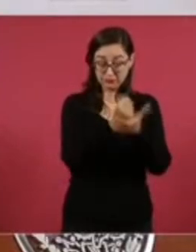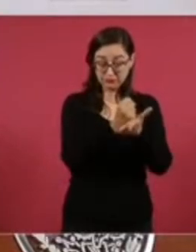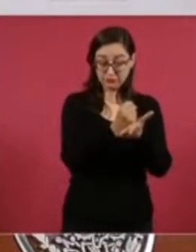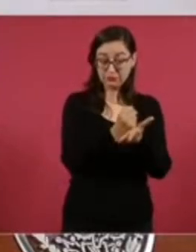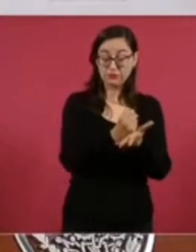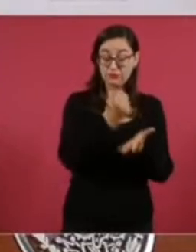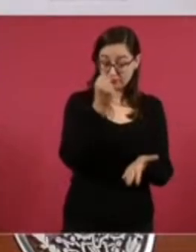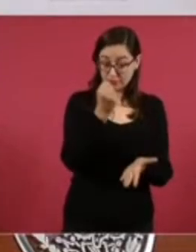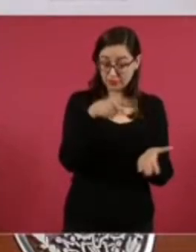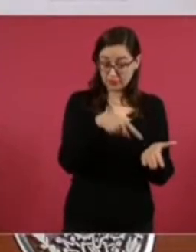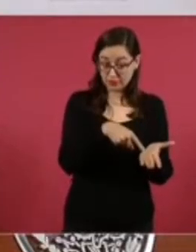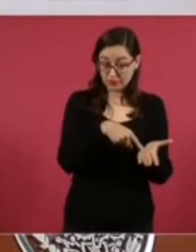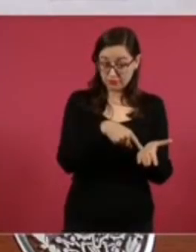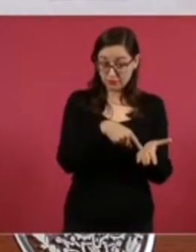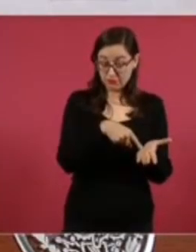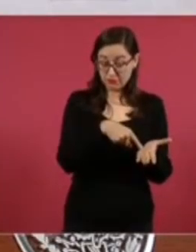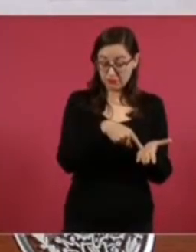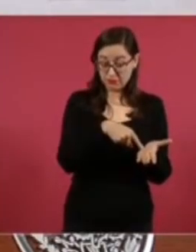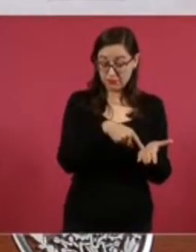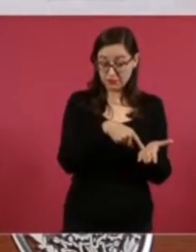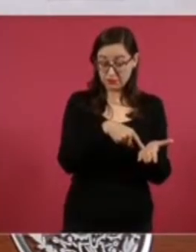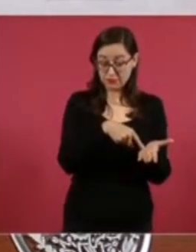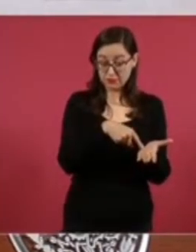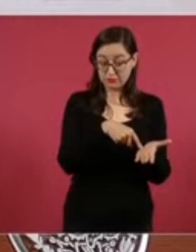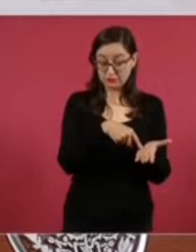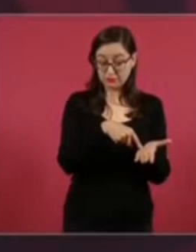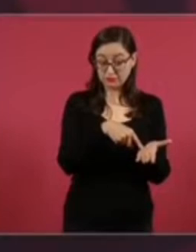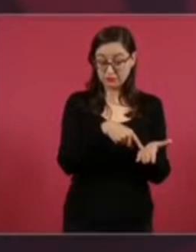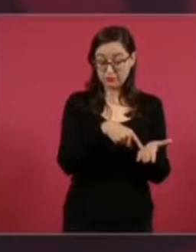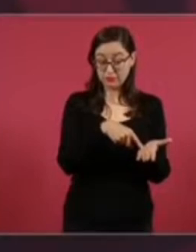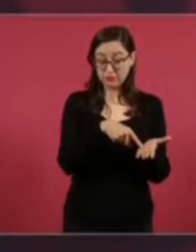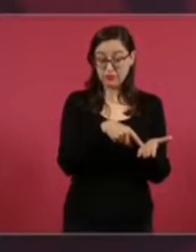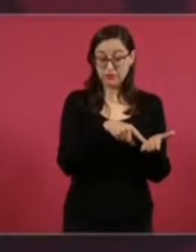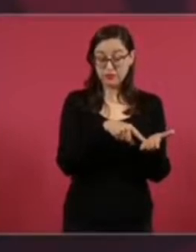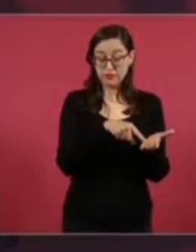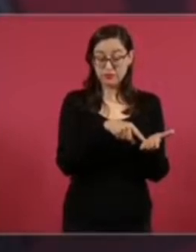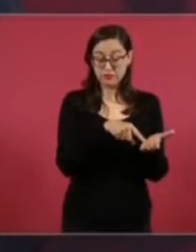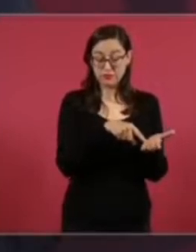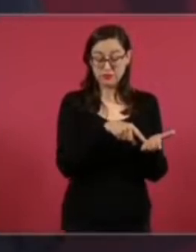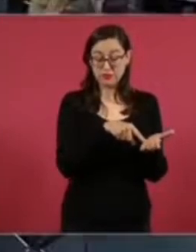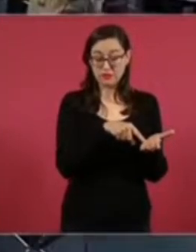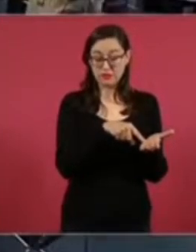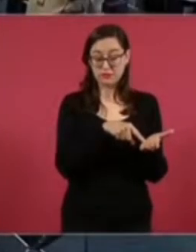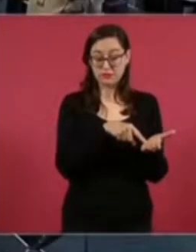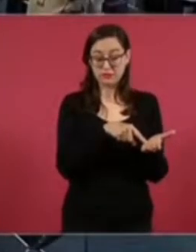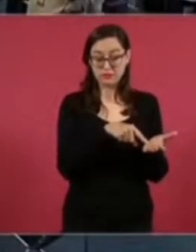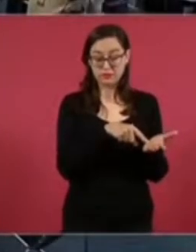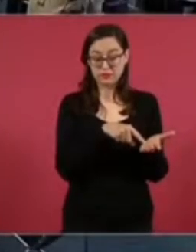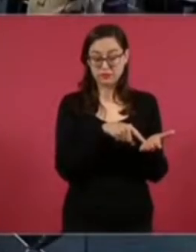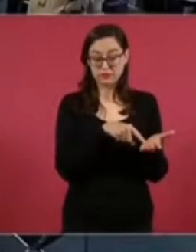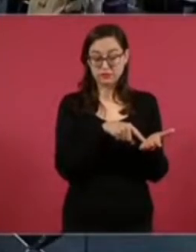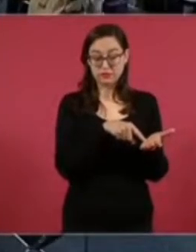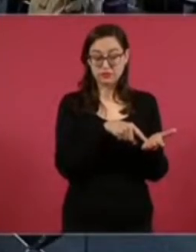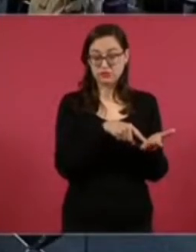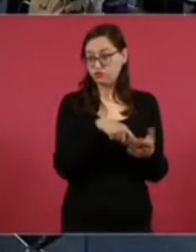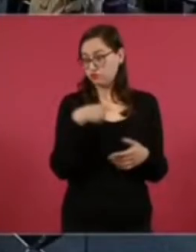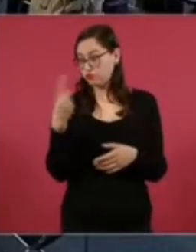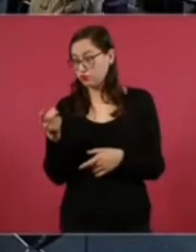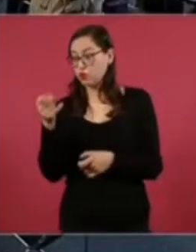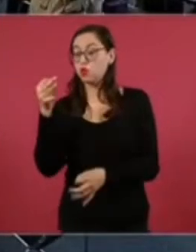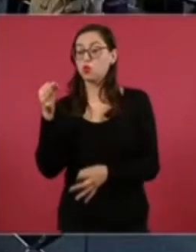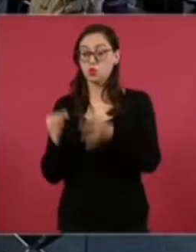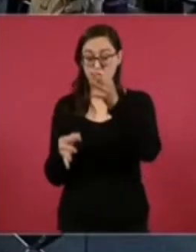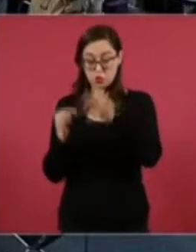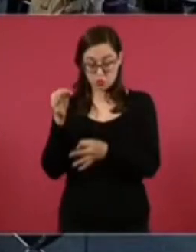con la modificación para que